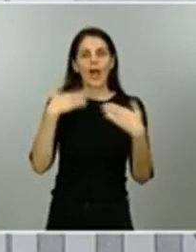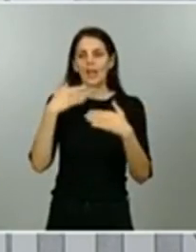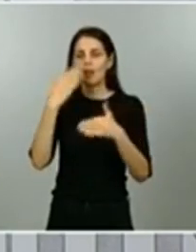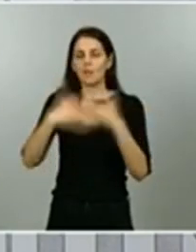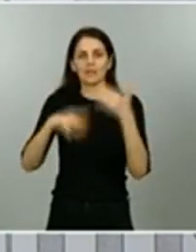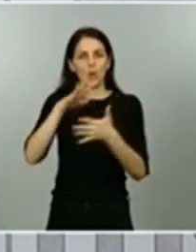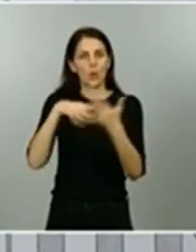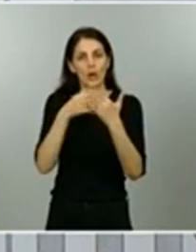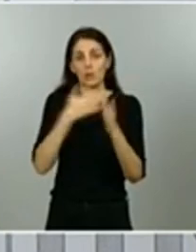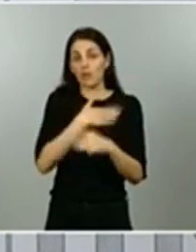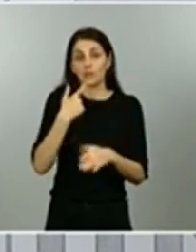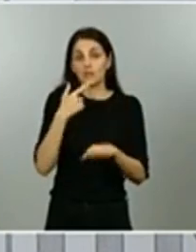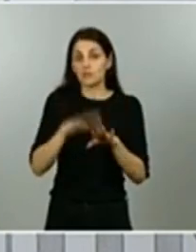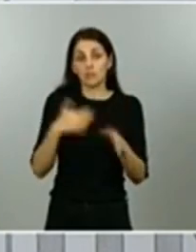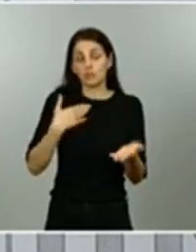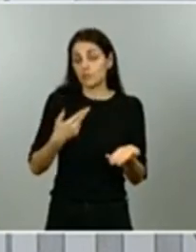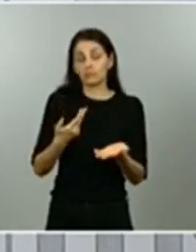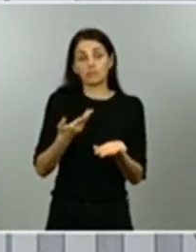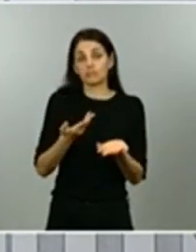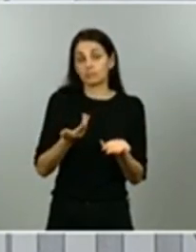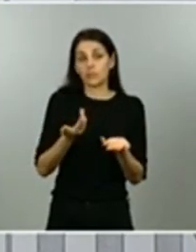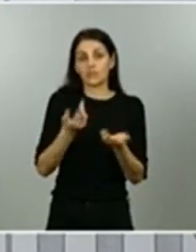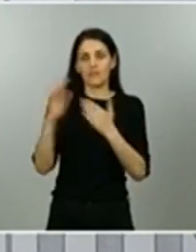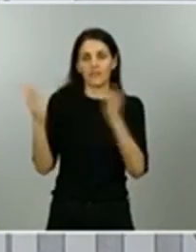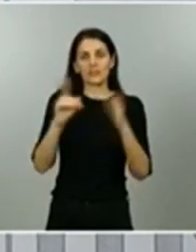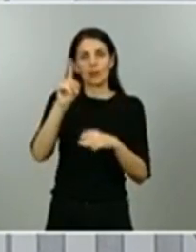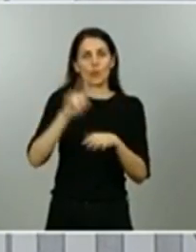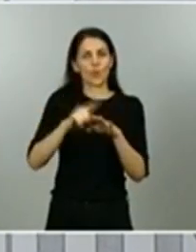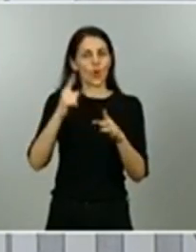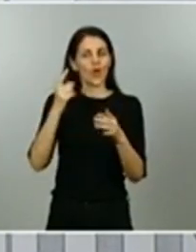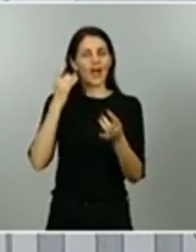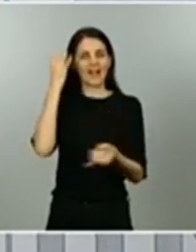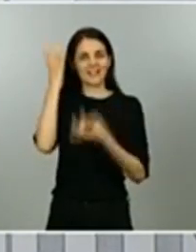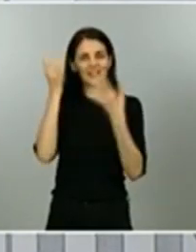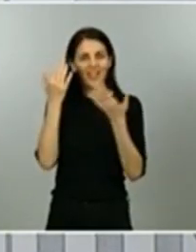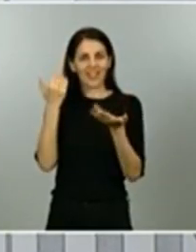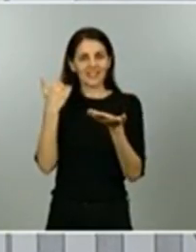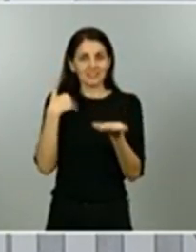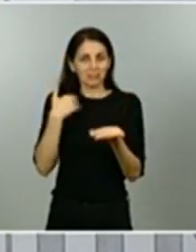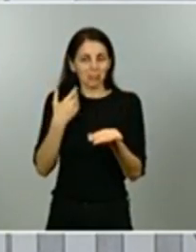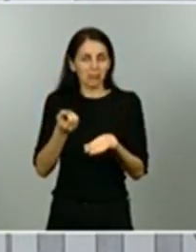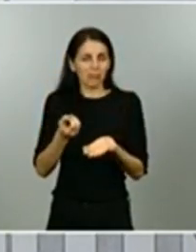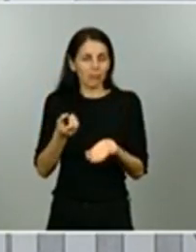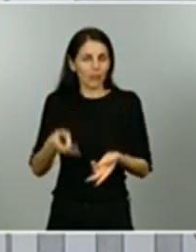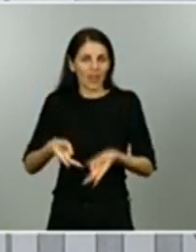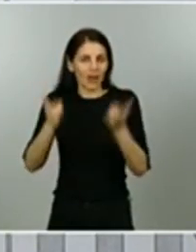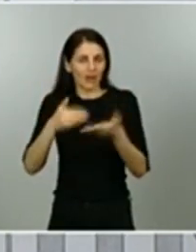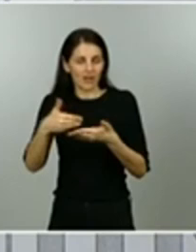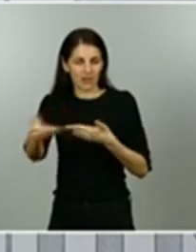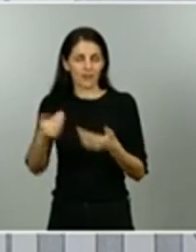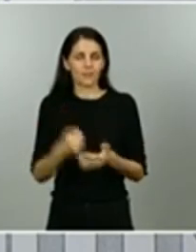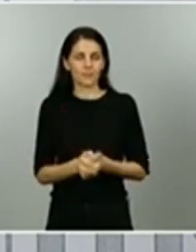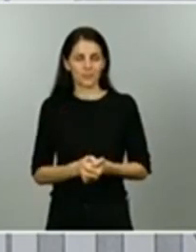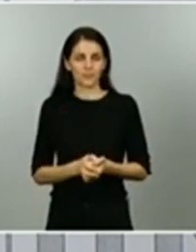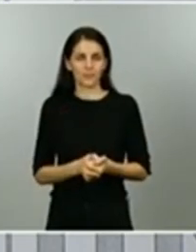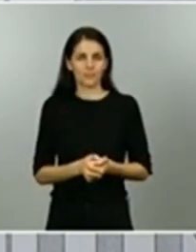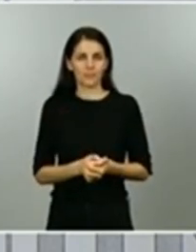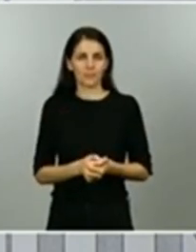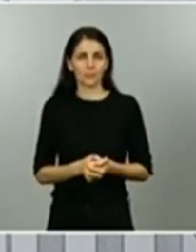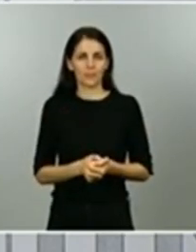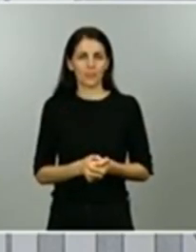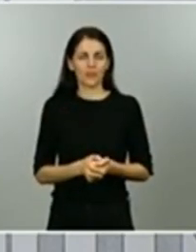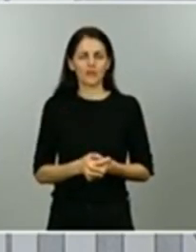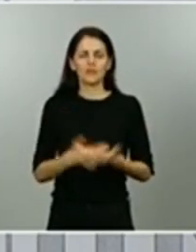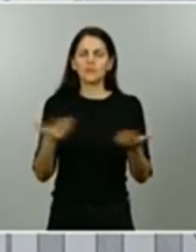actividades que se permiten en fase 1 o para aquellas que ya están permitidas en decreto de alarma respecto al estado de alarma nosotros